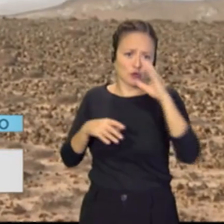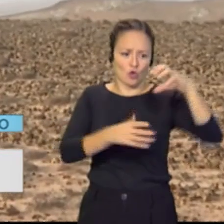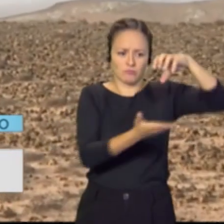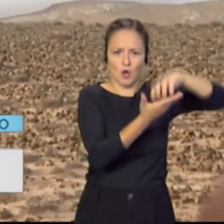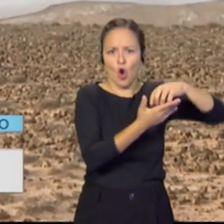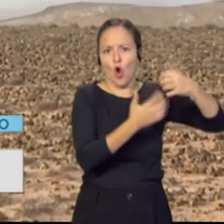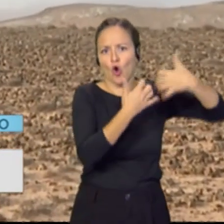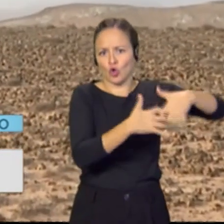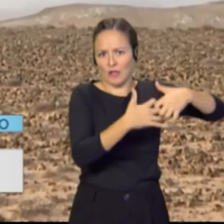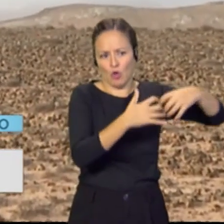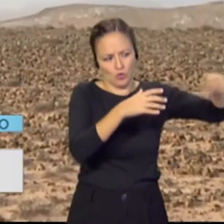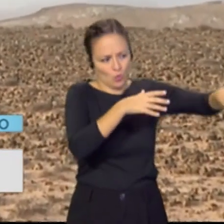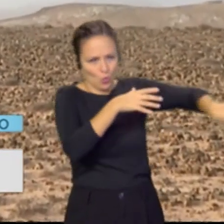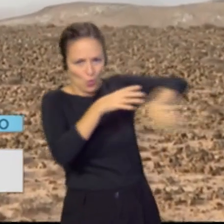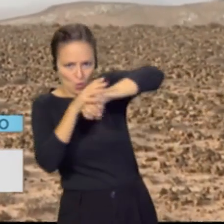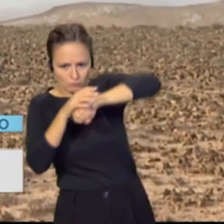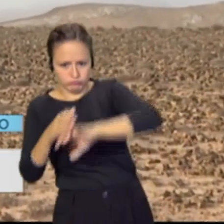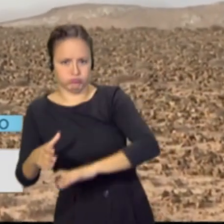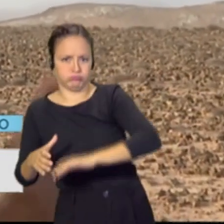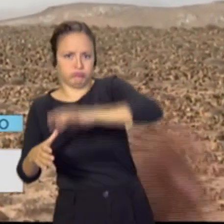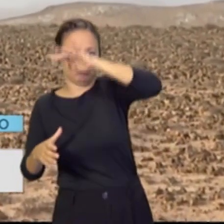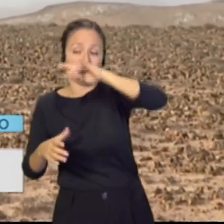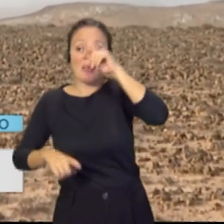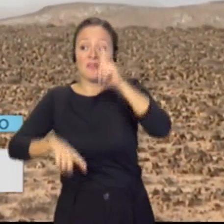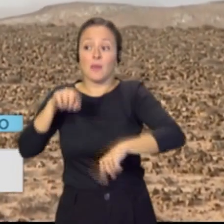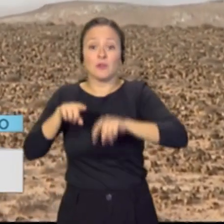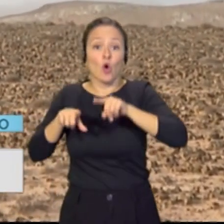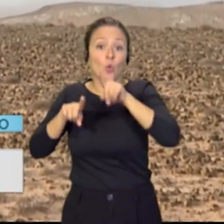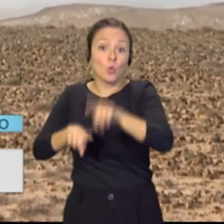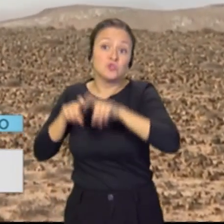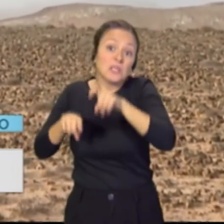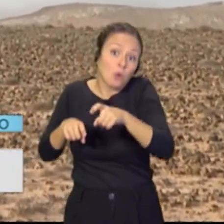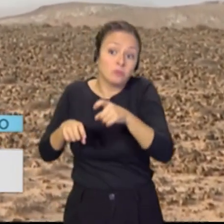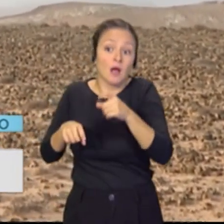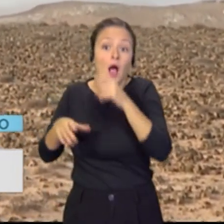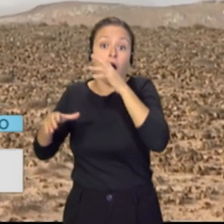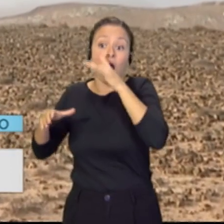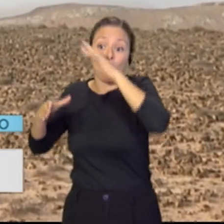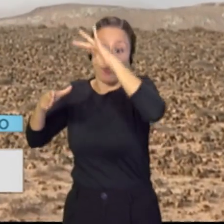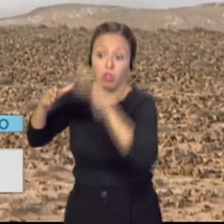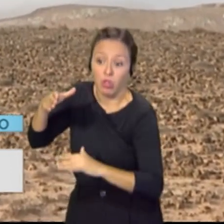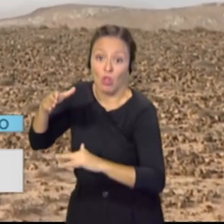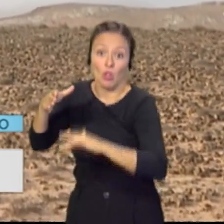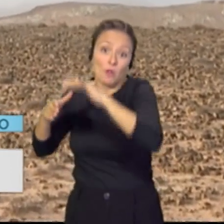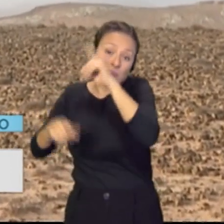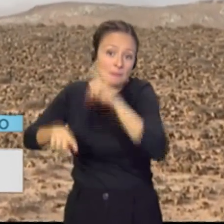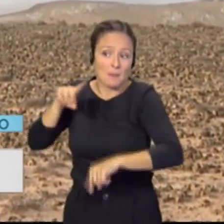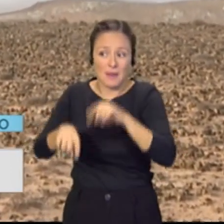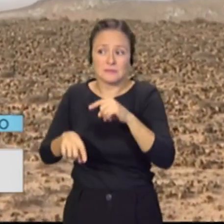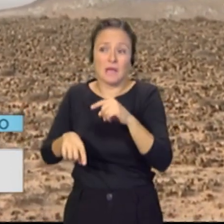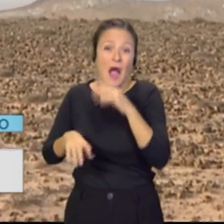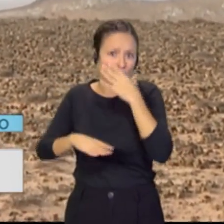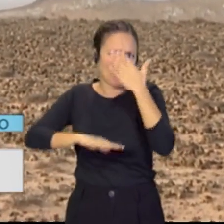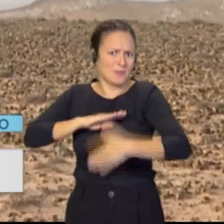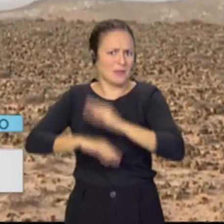dependiendo del cultivo que tengamos, pues se vacía antes o después. Ahora mismo estamos limitados. Yo creo que estamos produciendo como